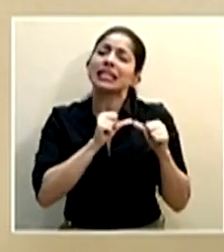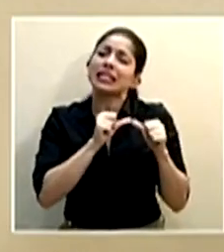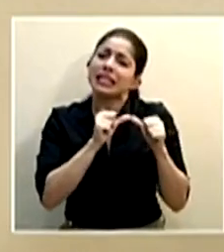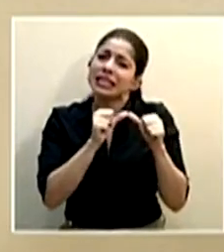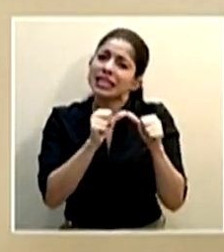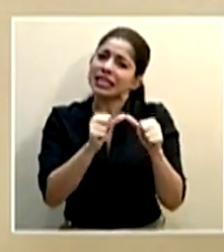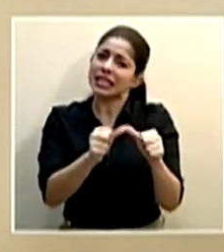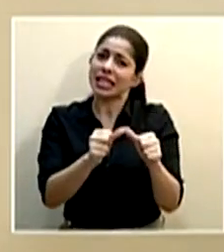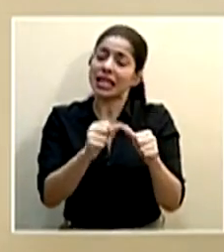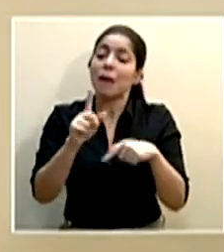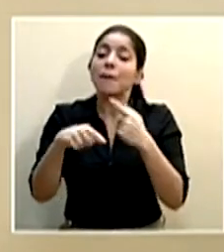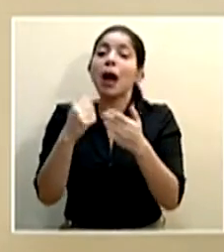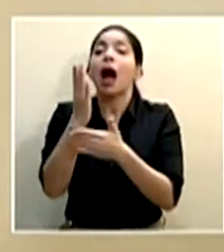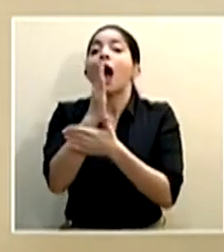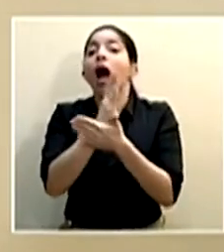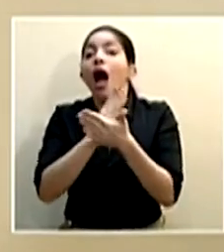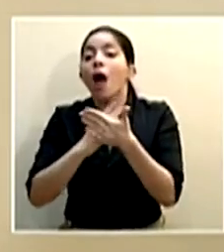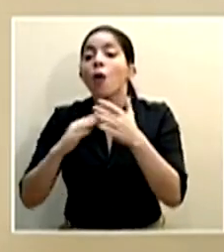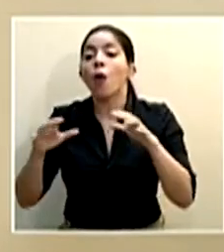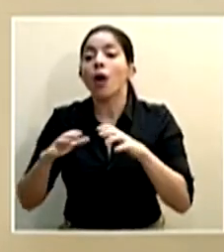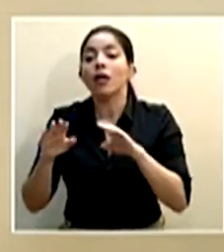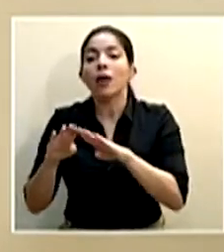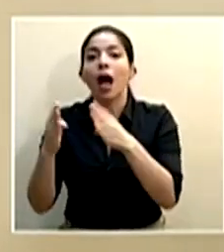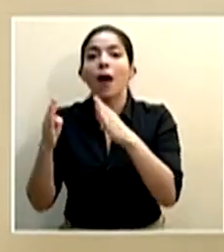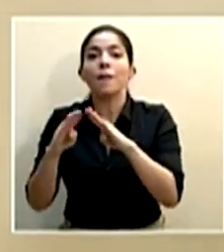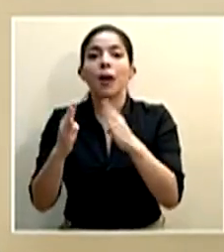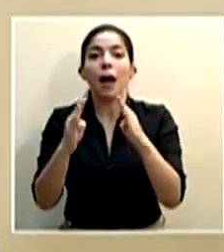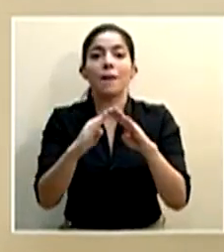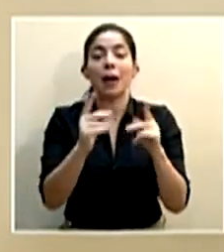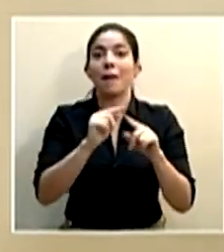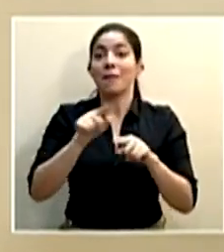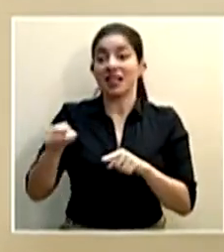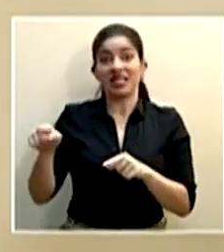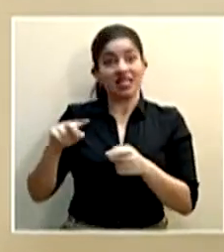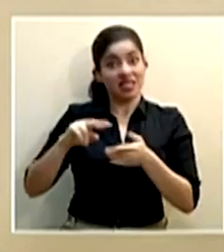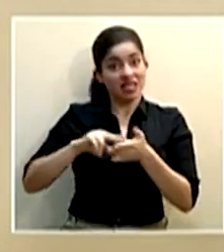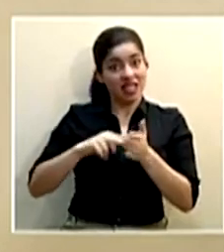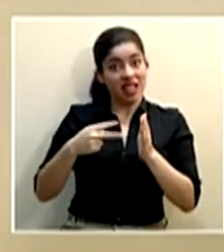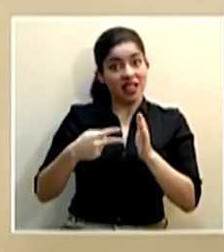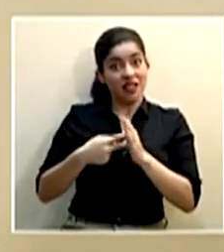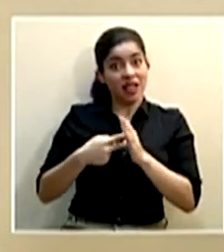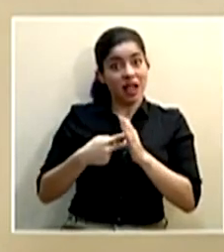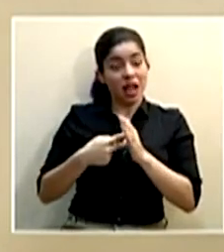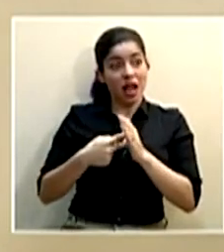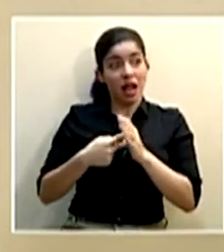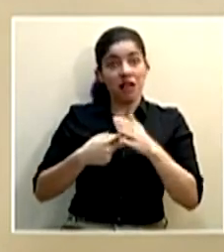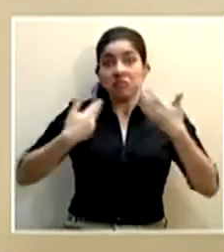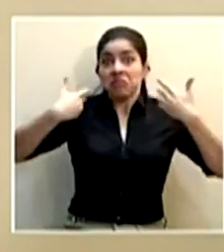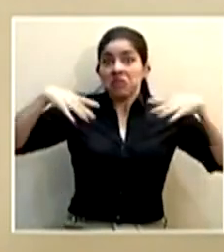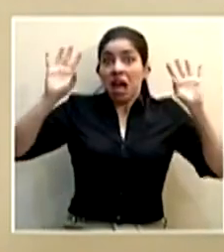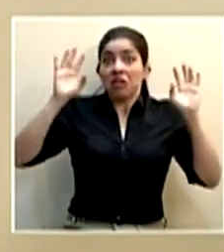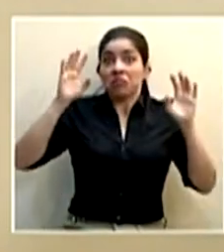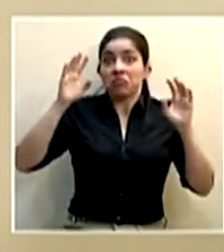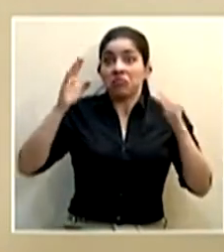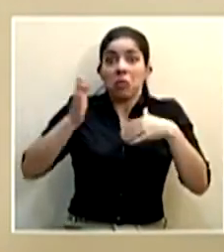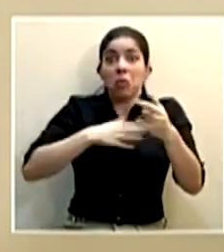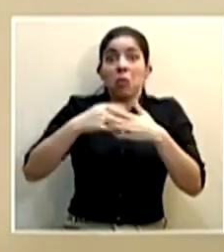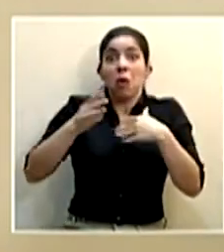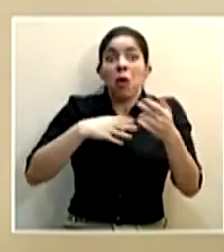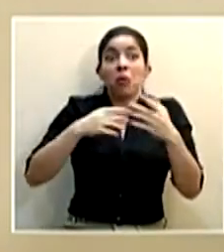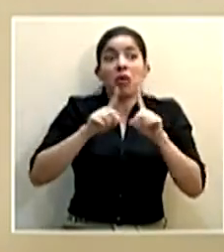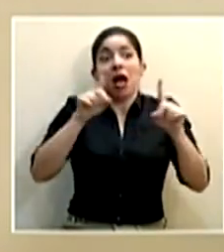vamos a reabrir una serie de actividades, pero no significa que ya no importa más el